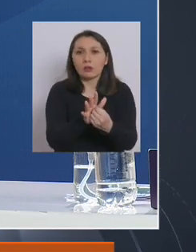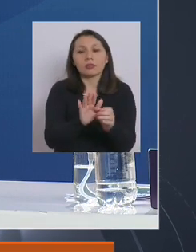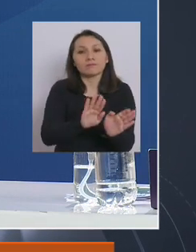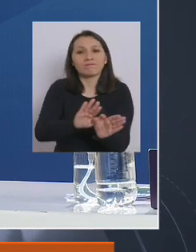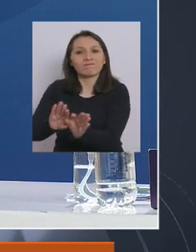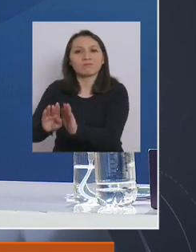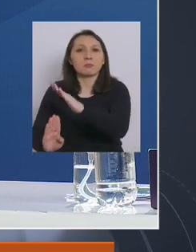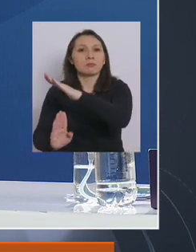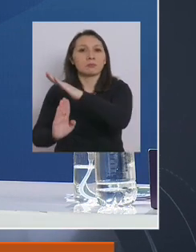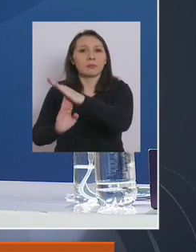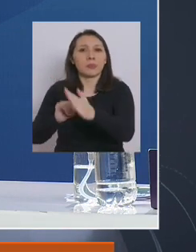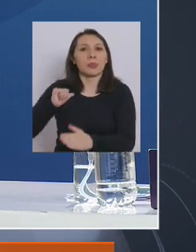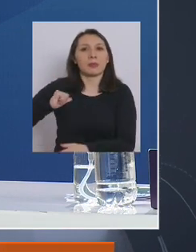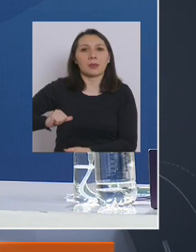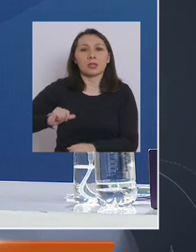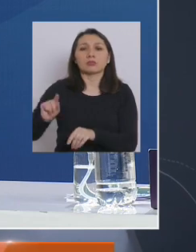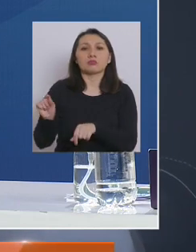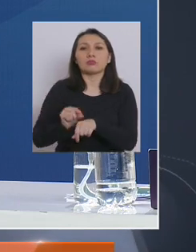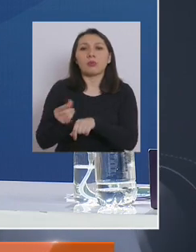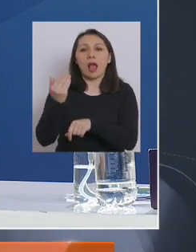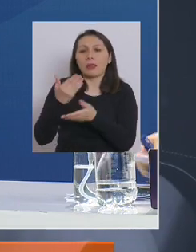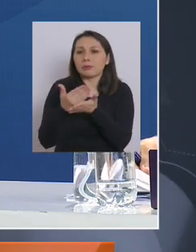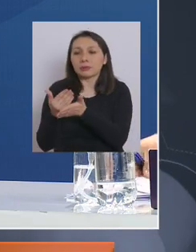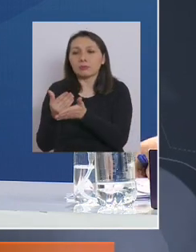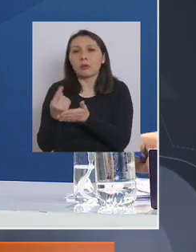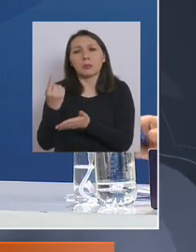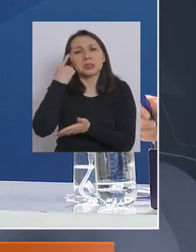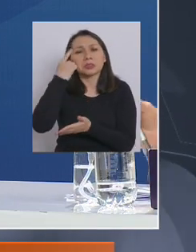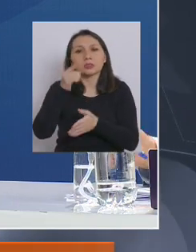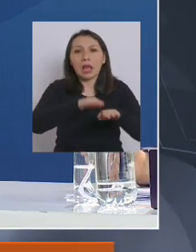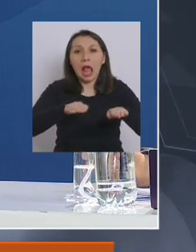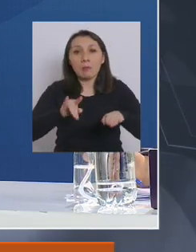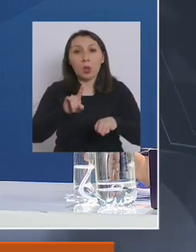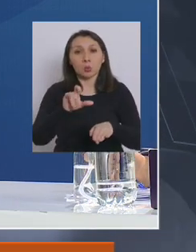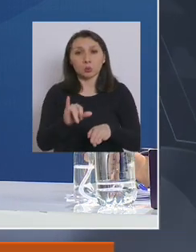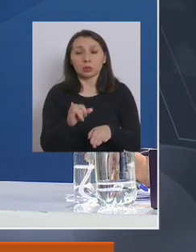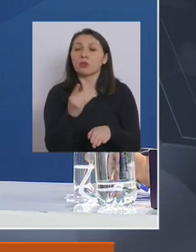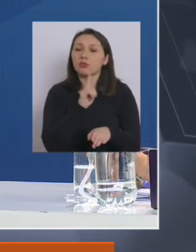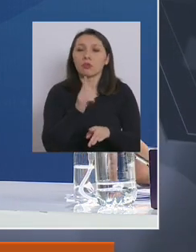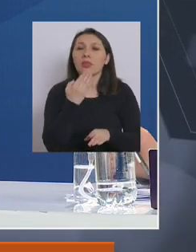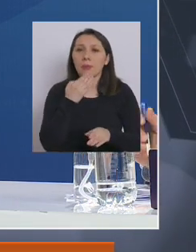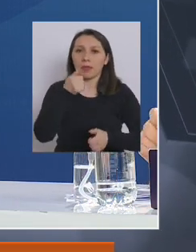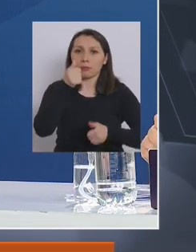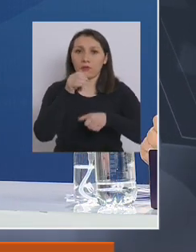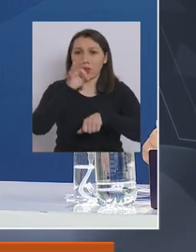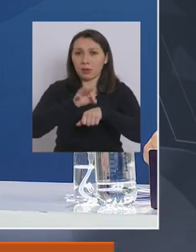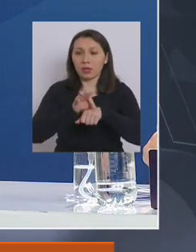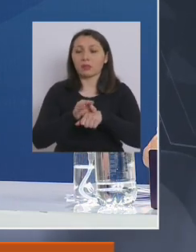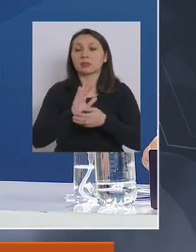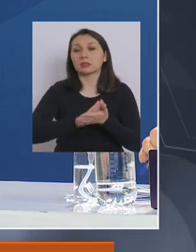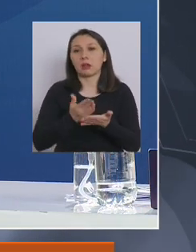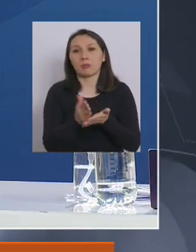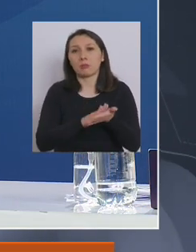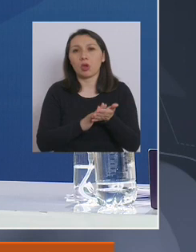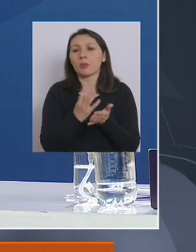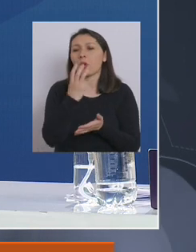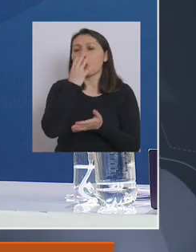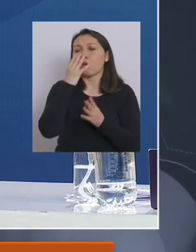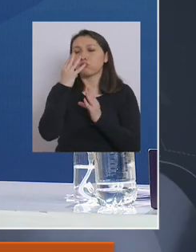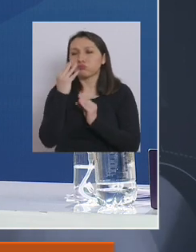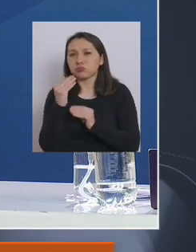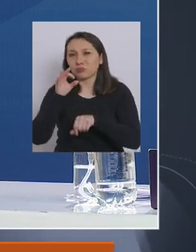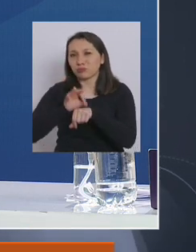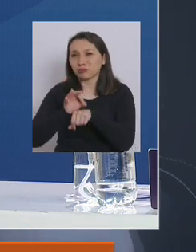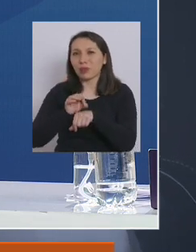dejar de atender cirugías ambulatorias programadas, no solamente las camas UCI, sino que también los profesionales de salud, como son los anestesistas.